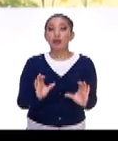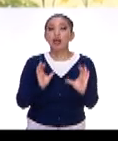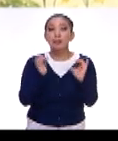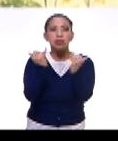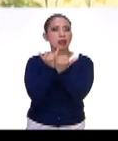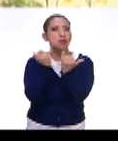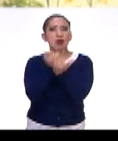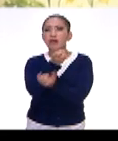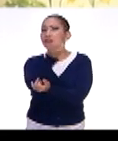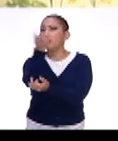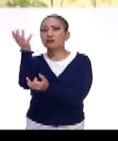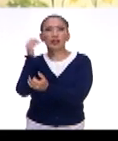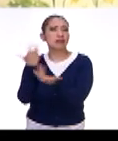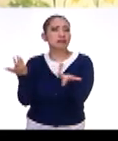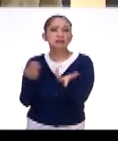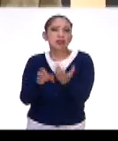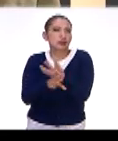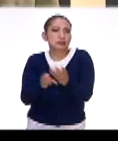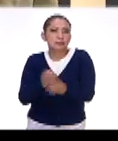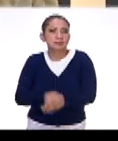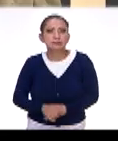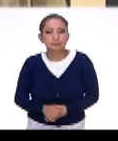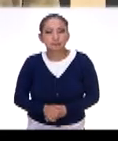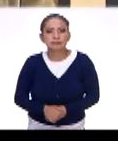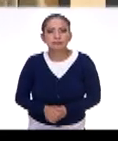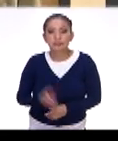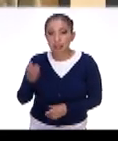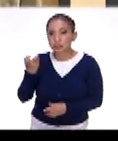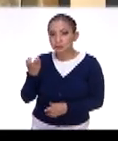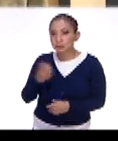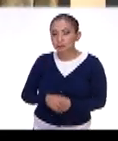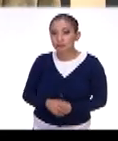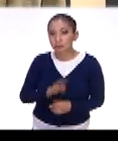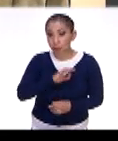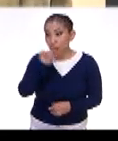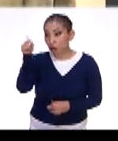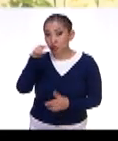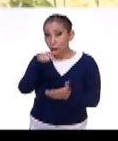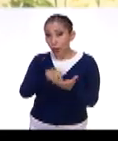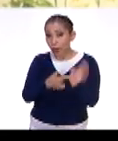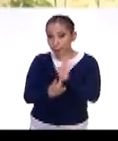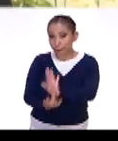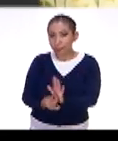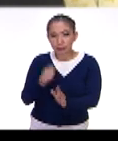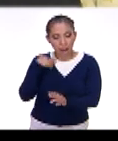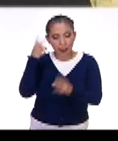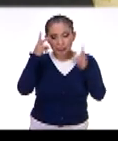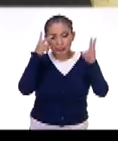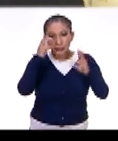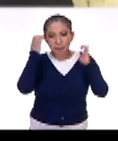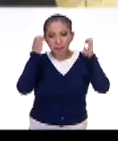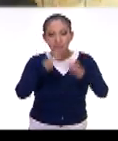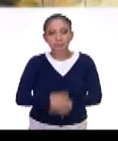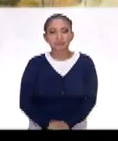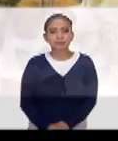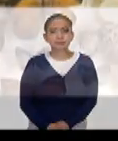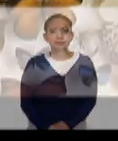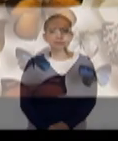cualquier otra cosa, de los ecosistemas. Podemos ir a otra zona. Claro que sí, vamos a visitar la exposición.